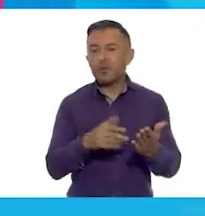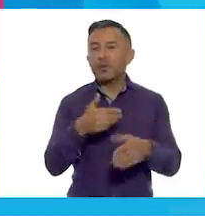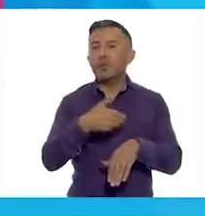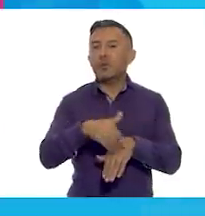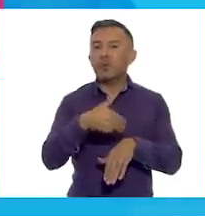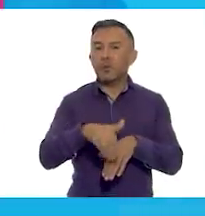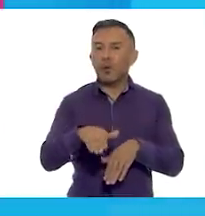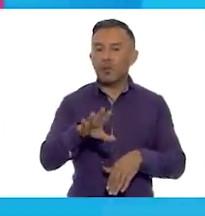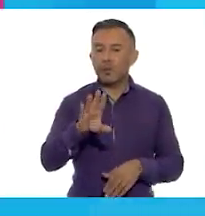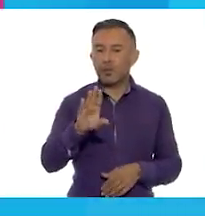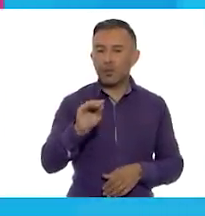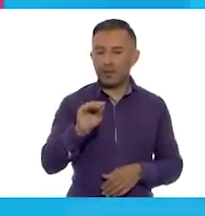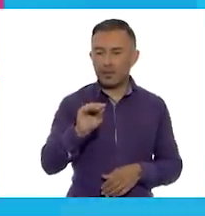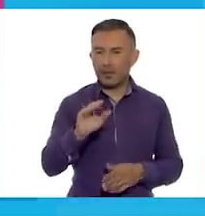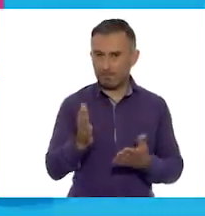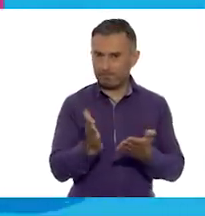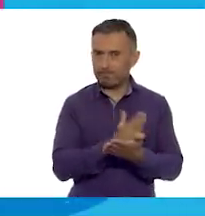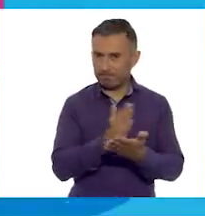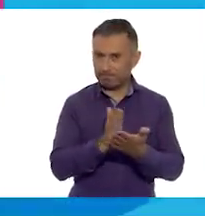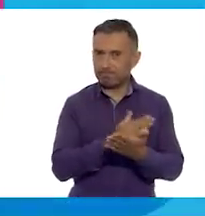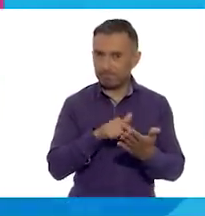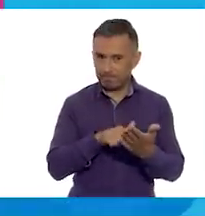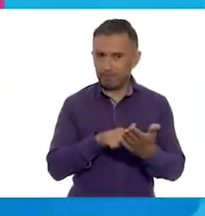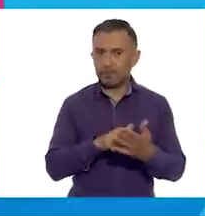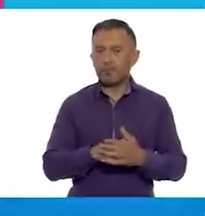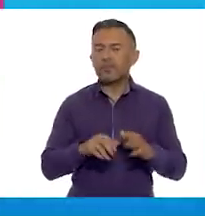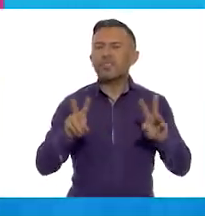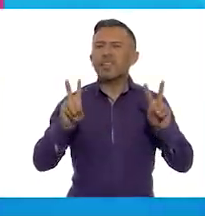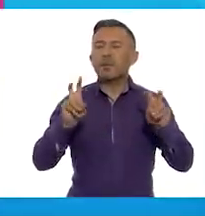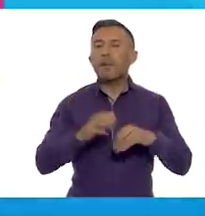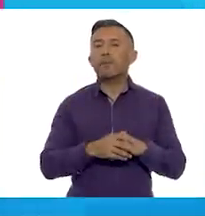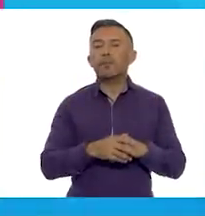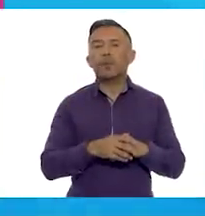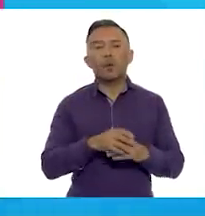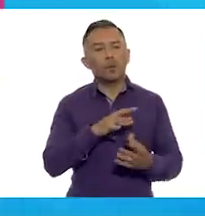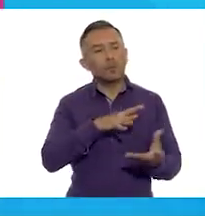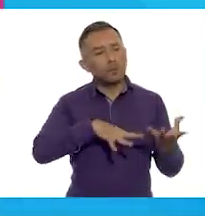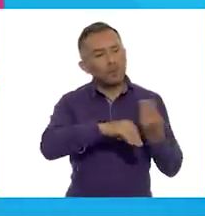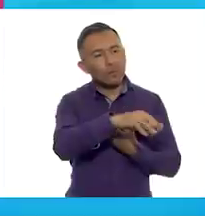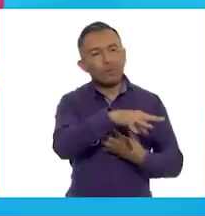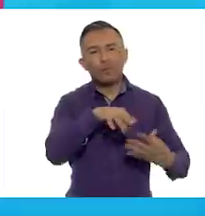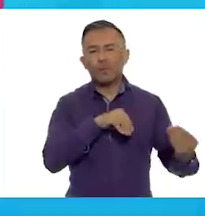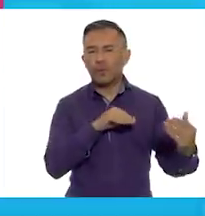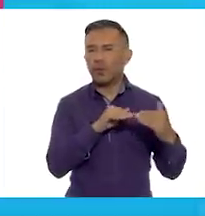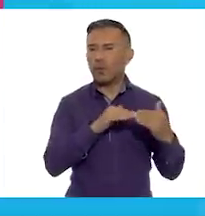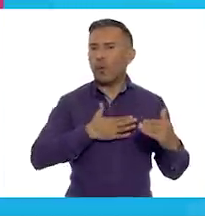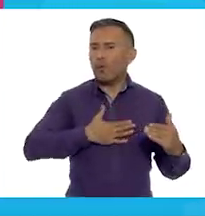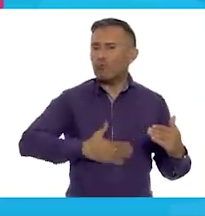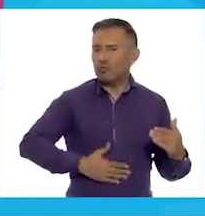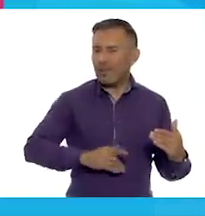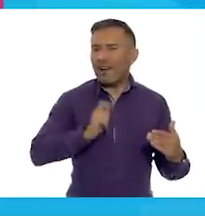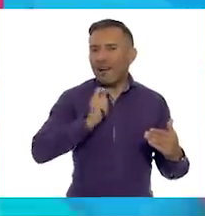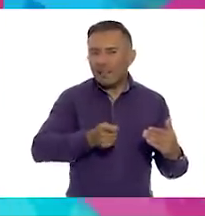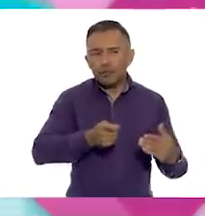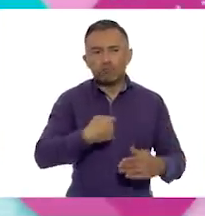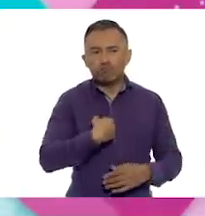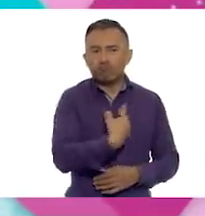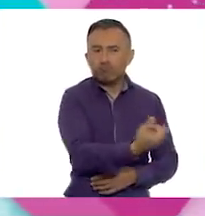página número 90, reciprocidad es la acción de corresponder de la misma forma.